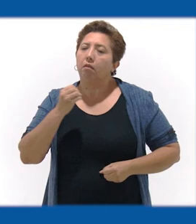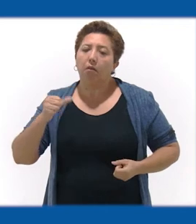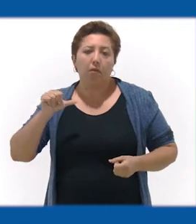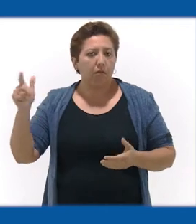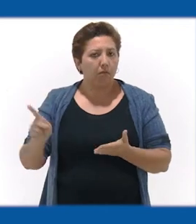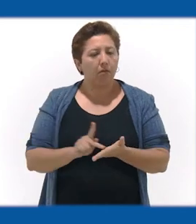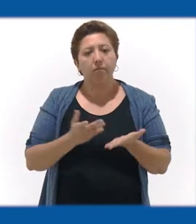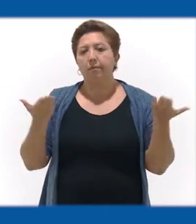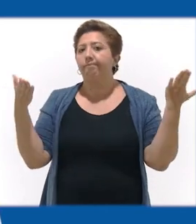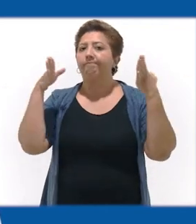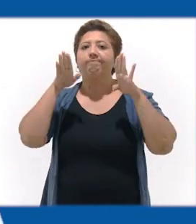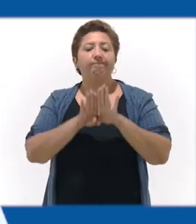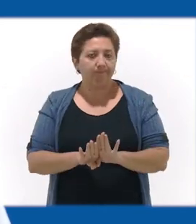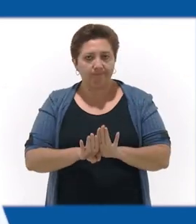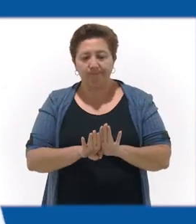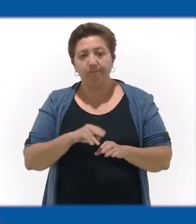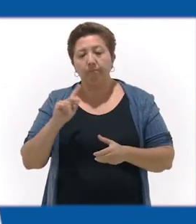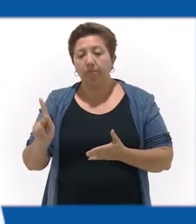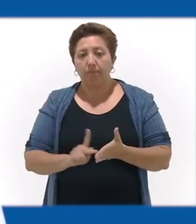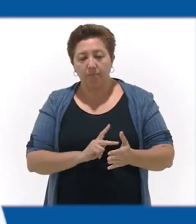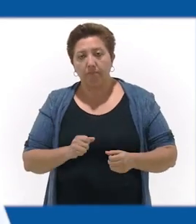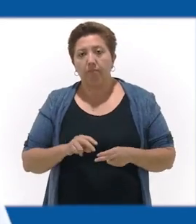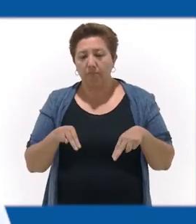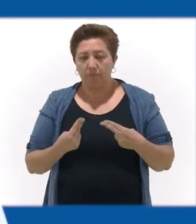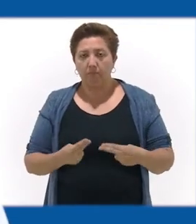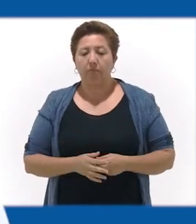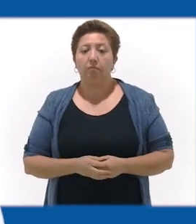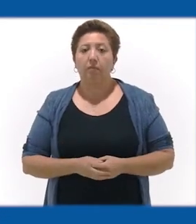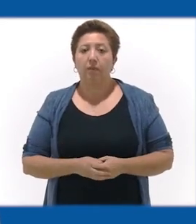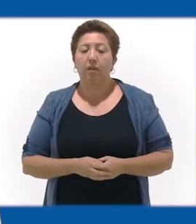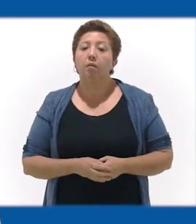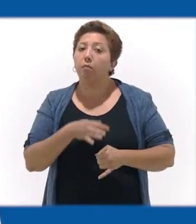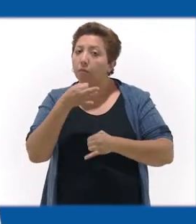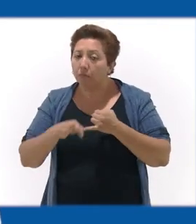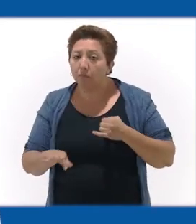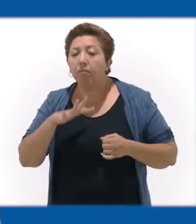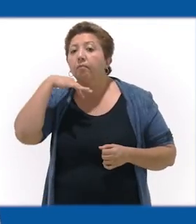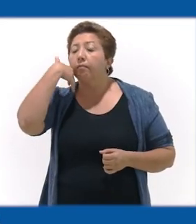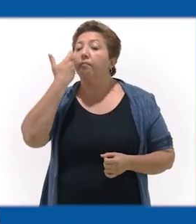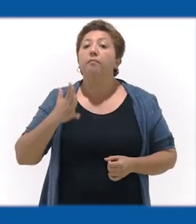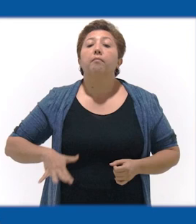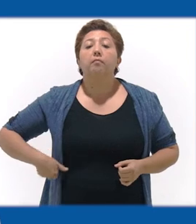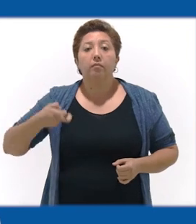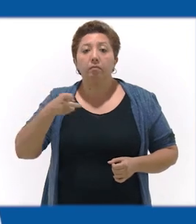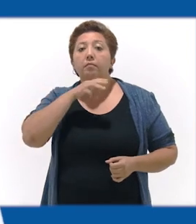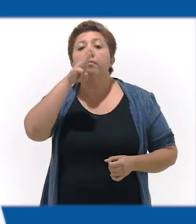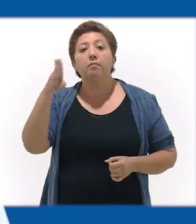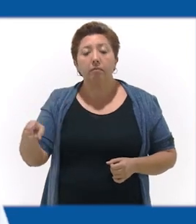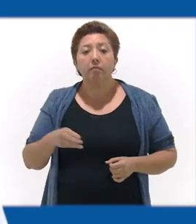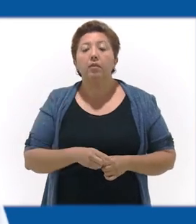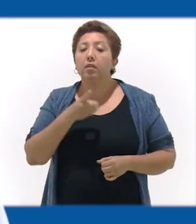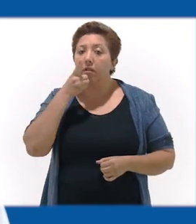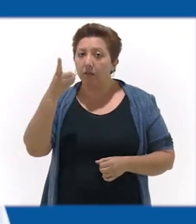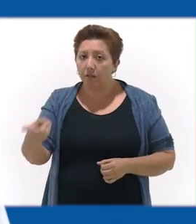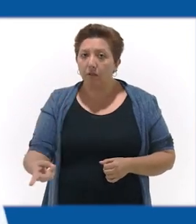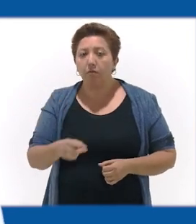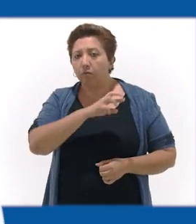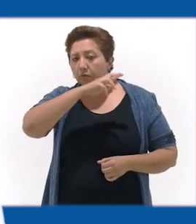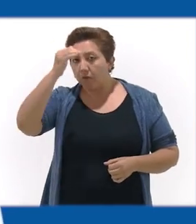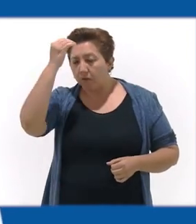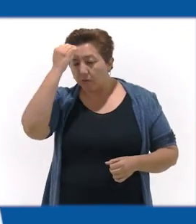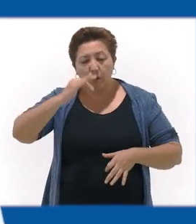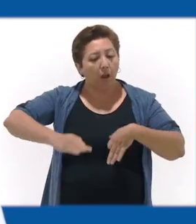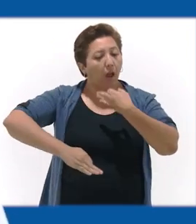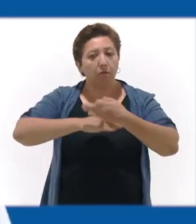negocios no esenciales. Finalmente, quiero aprovechar este mensaje para mandar y reiterar nuestro reconocimiento a todo el personal de salud